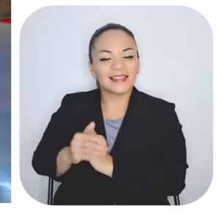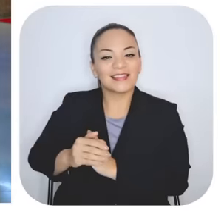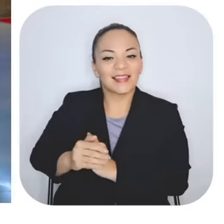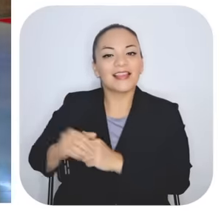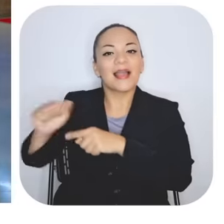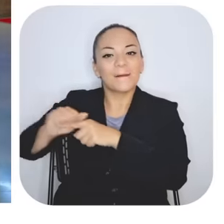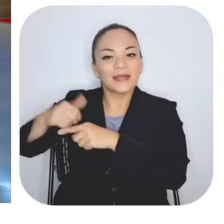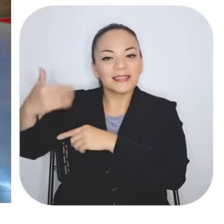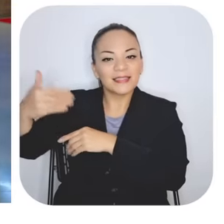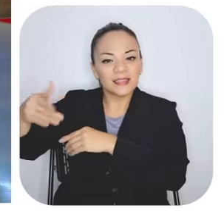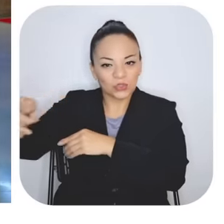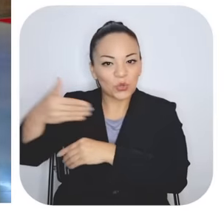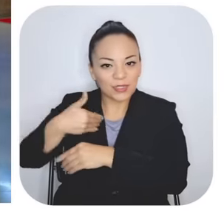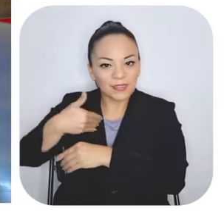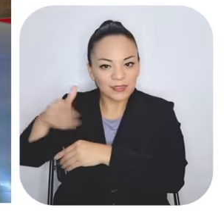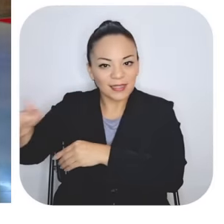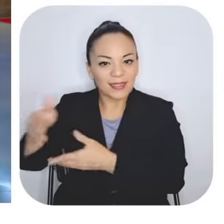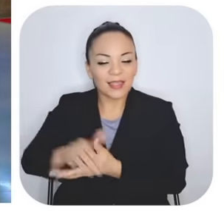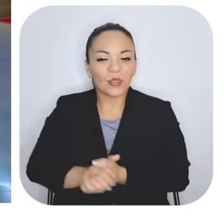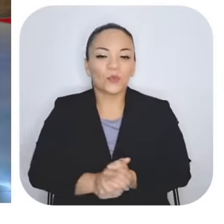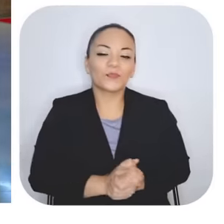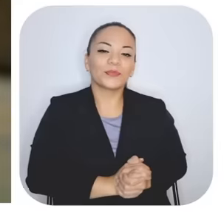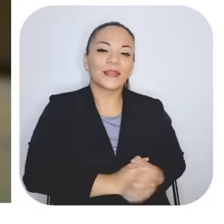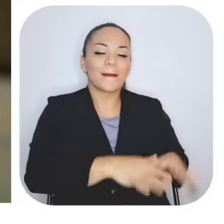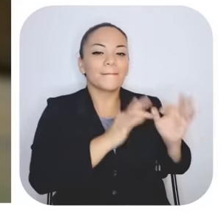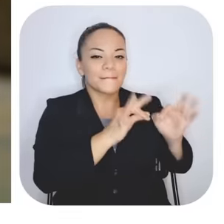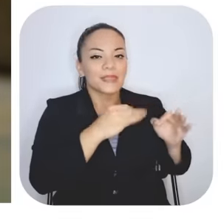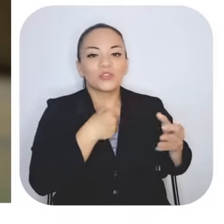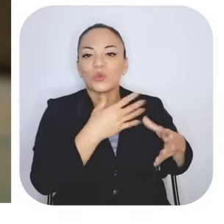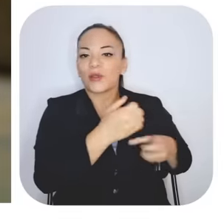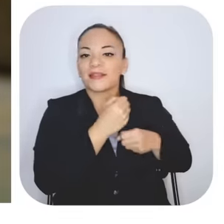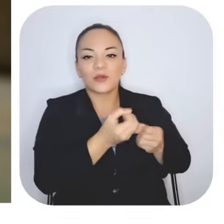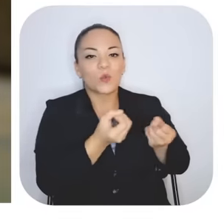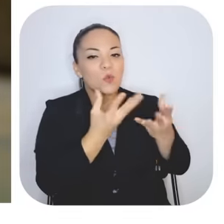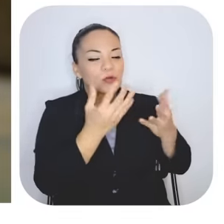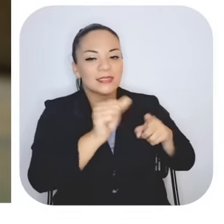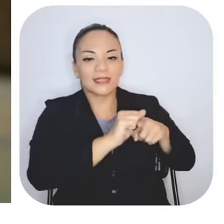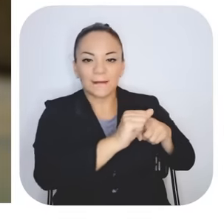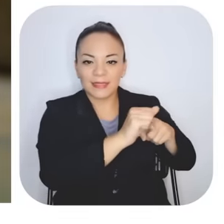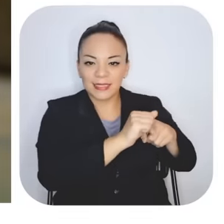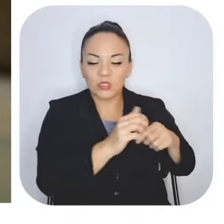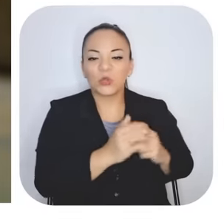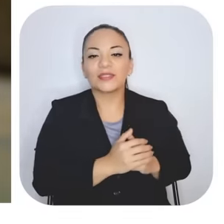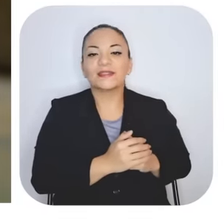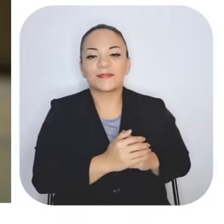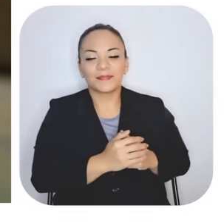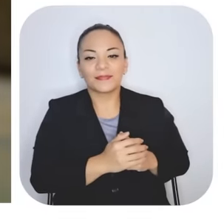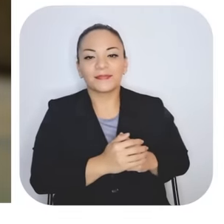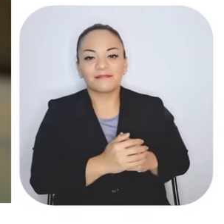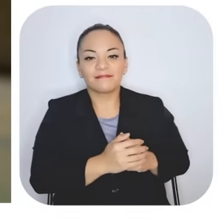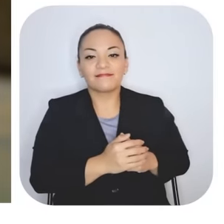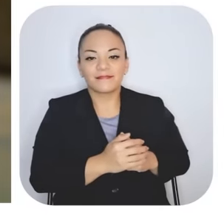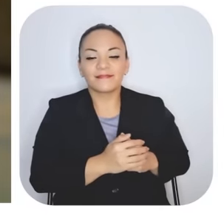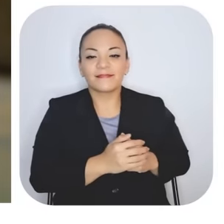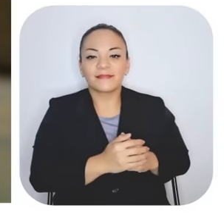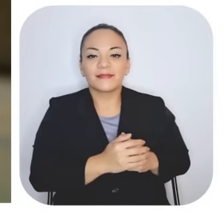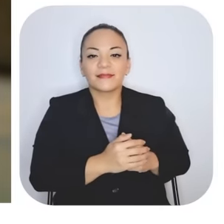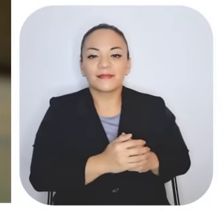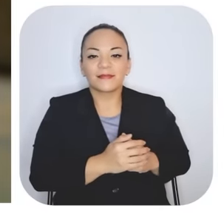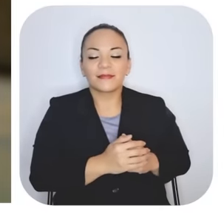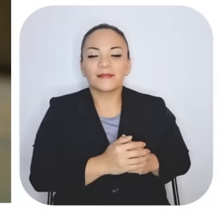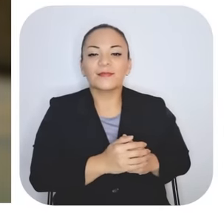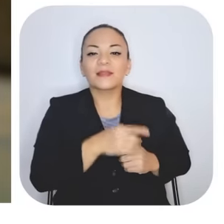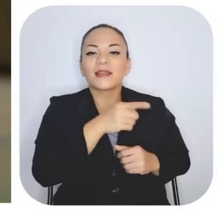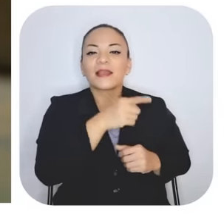capacitaciones que ha tenido usted. Recibió muchas capacitaciones a través de muchos porque era como